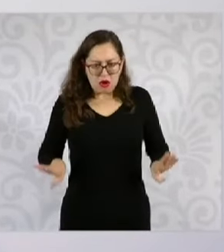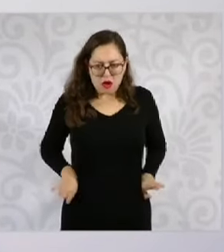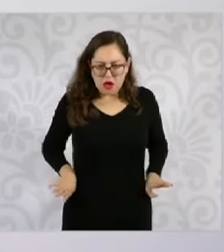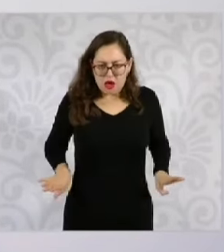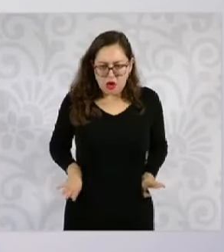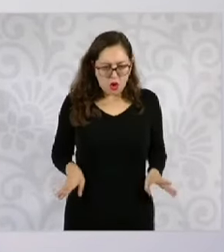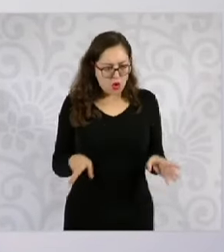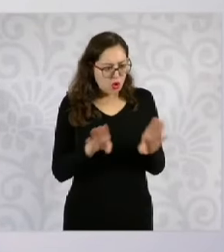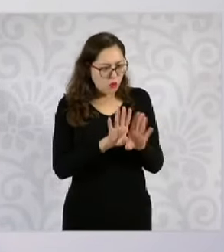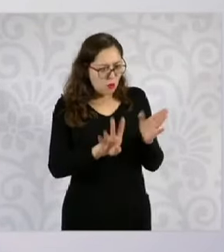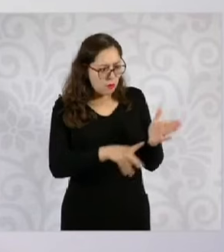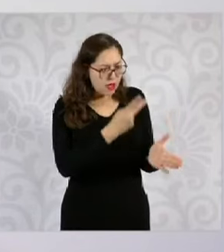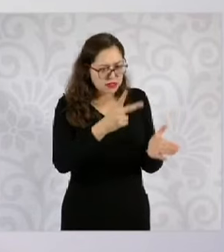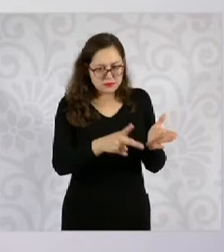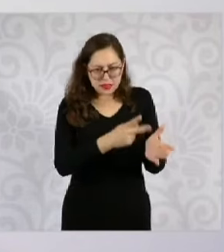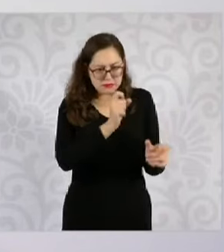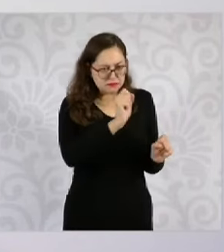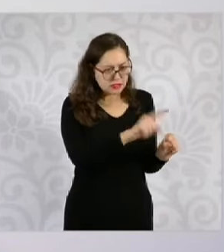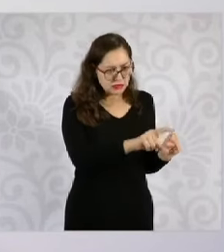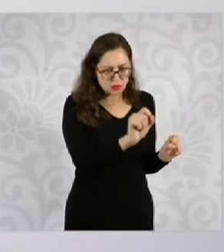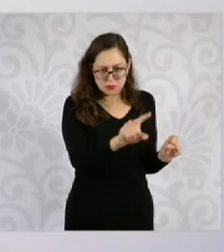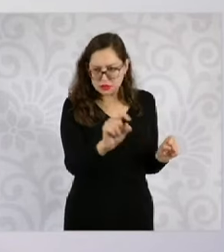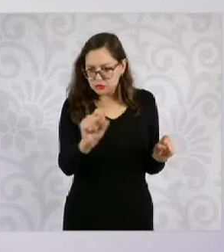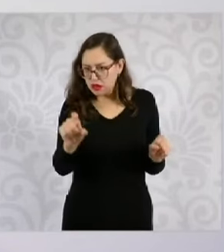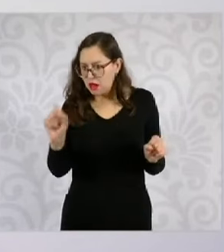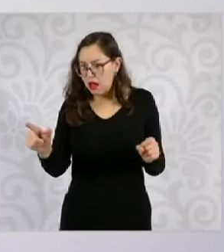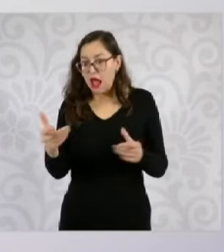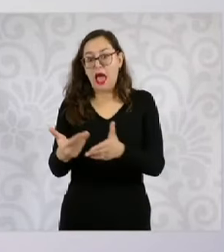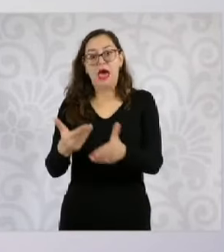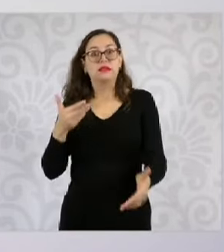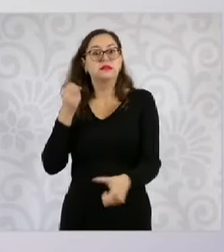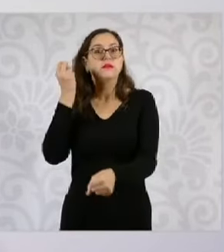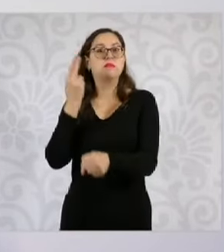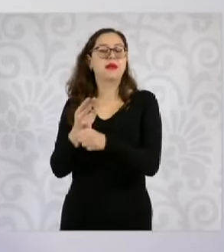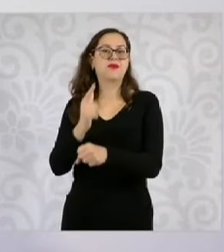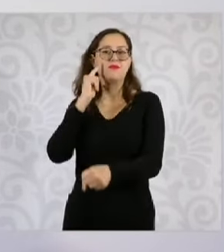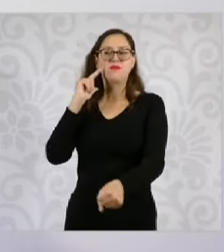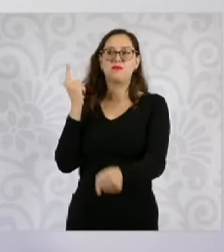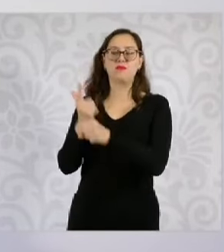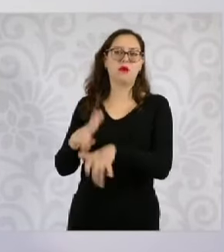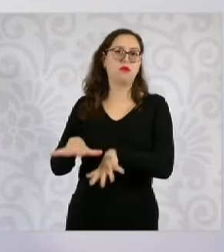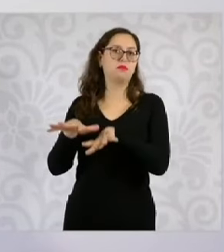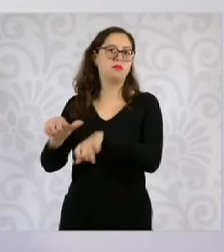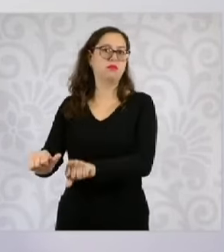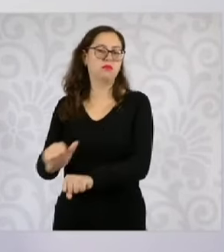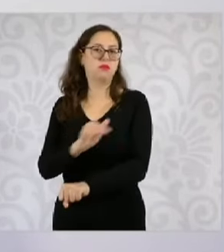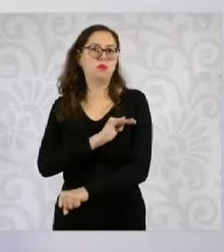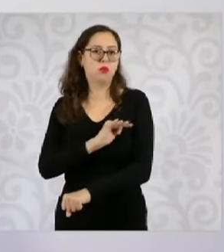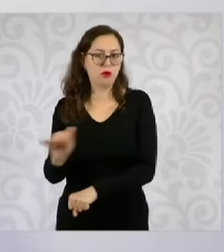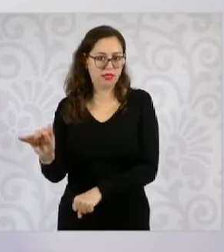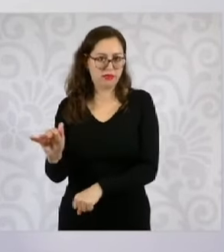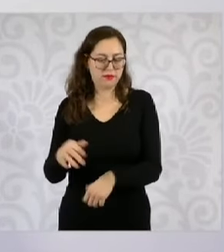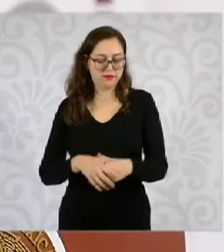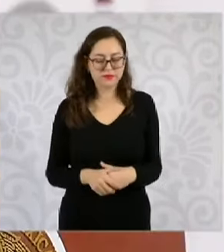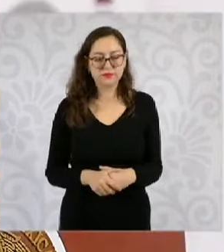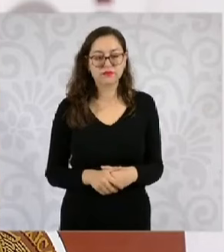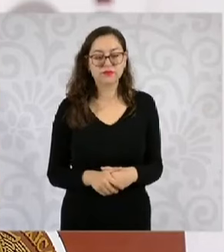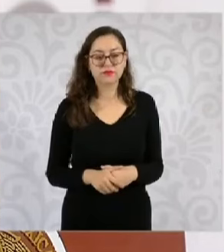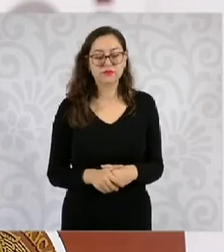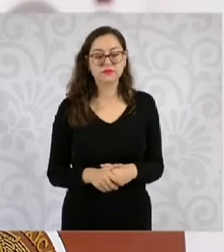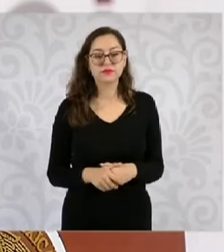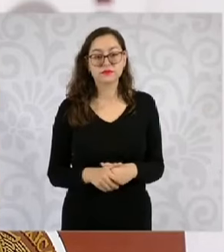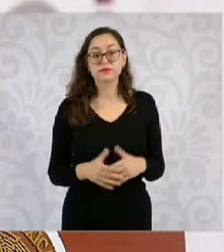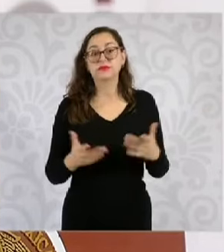zonas con mayor incidencia, es como podemos desarrollar estrategias más efectivas para combatir a las organizaciones delictivas. Para